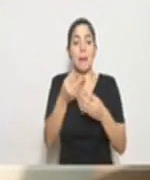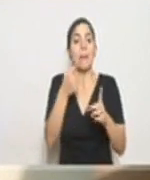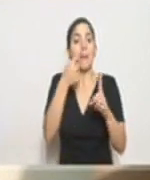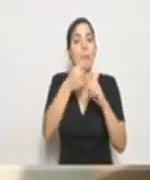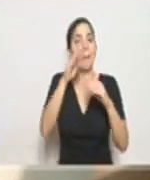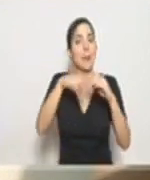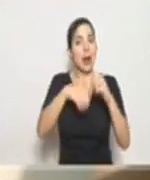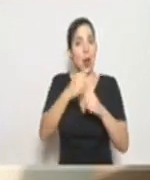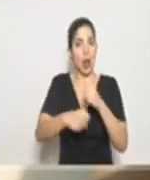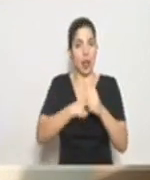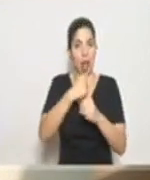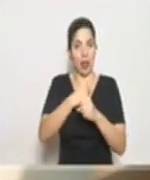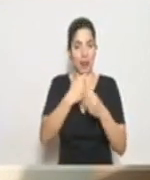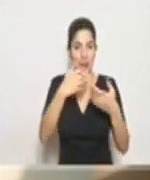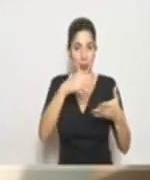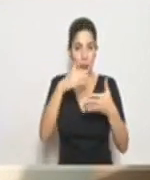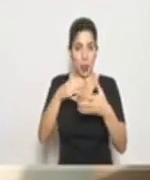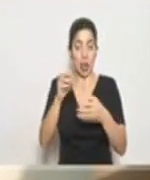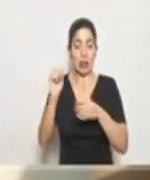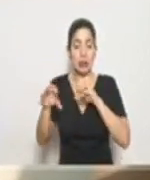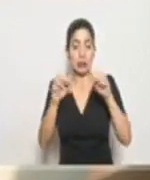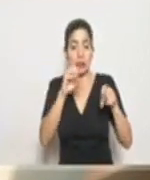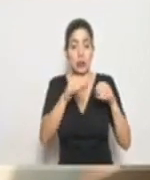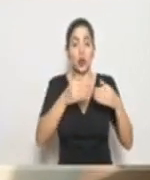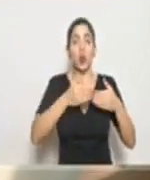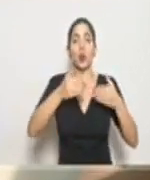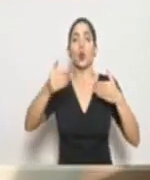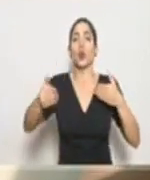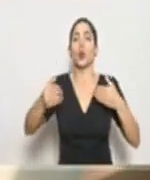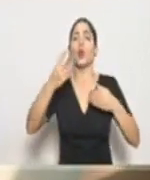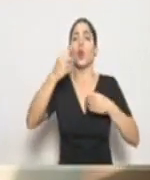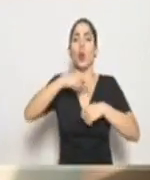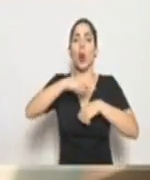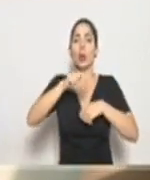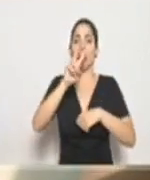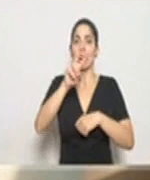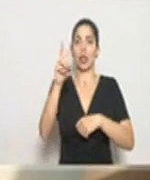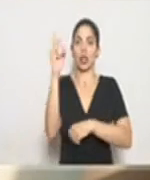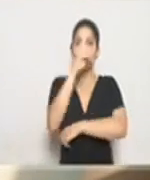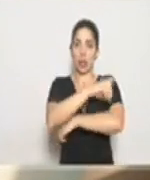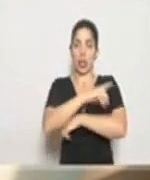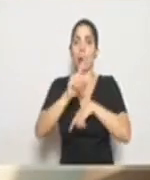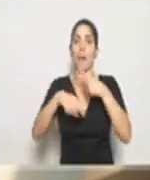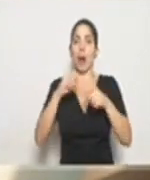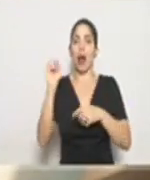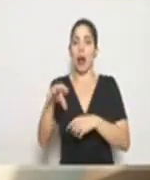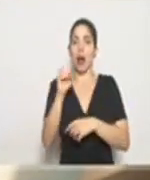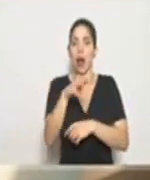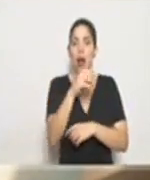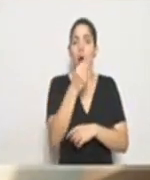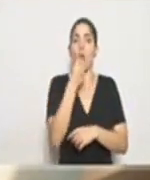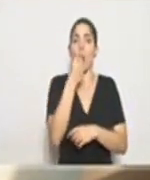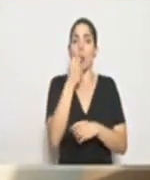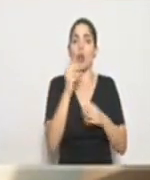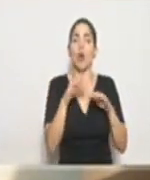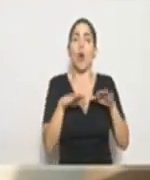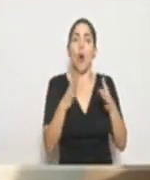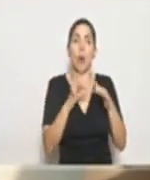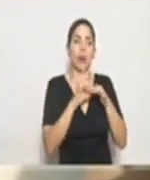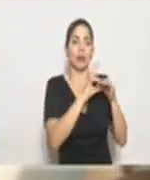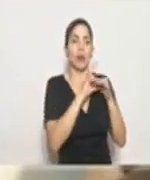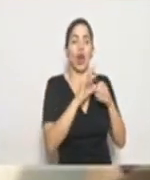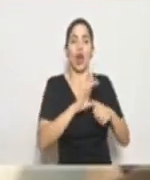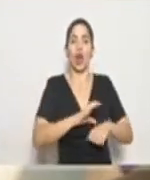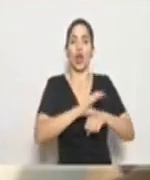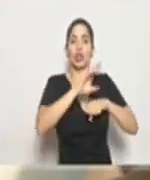edad de nuestros estudiantes durante un periodo de 22 días. En coordinación con el Consejo Nacional de la Producción,